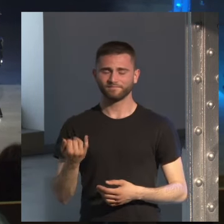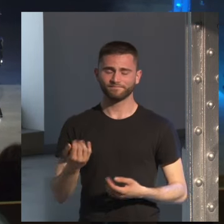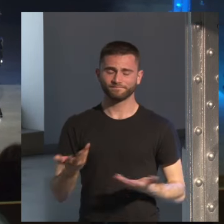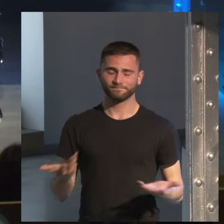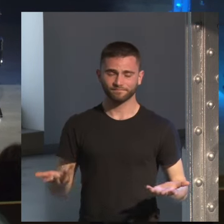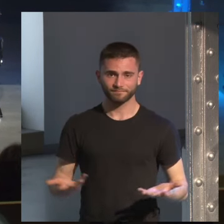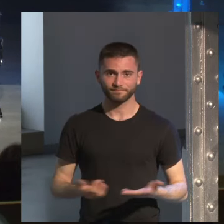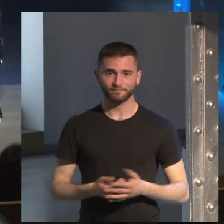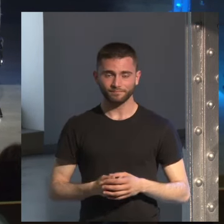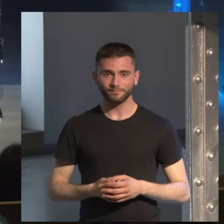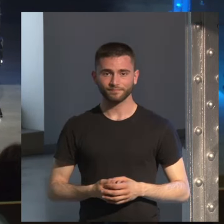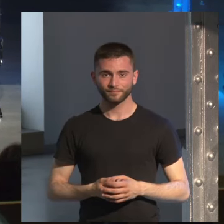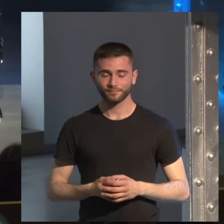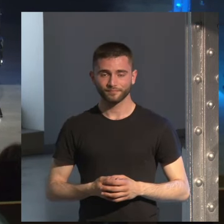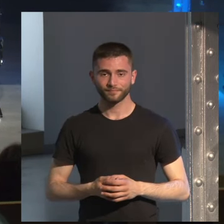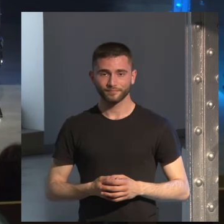es que eh sientes